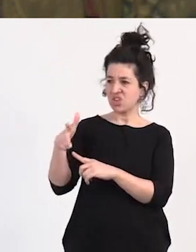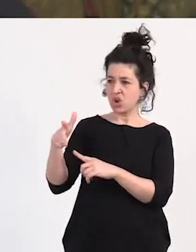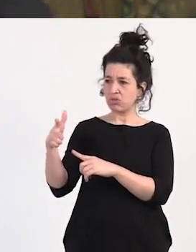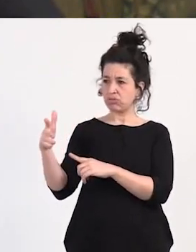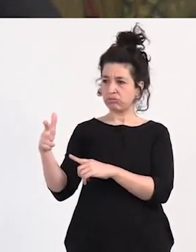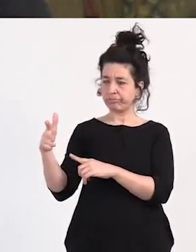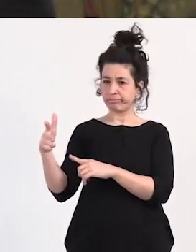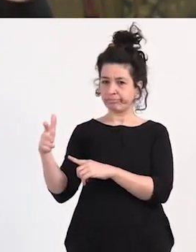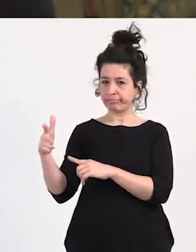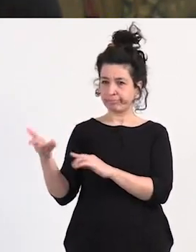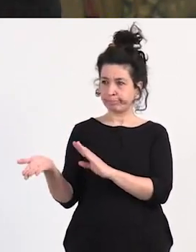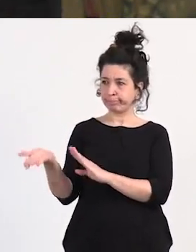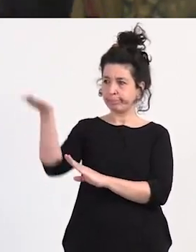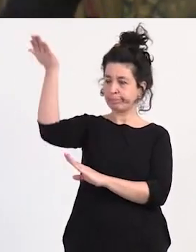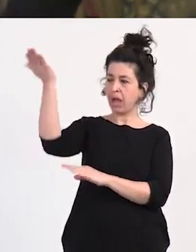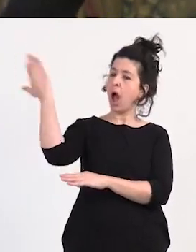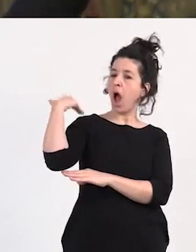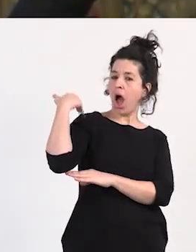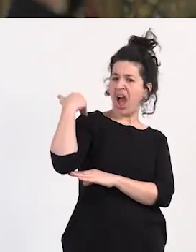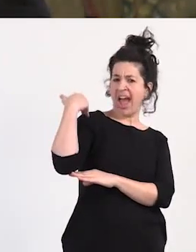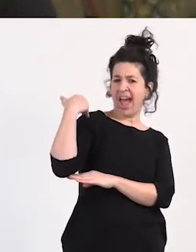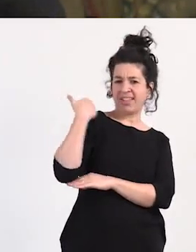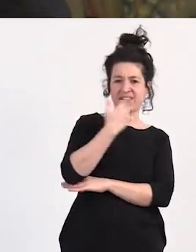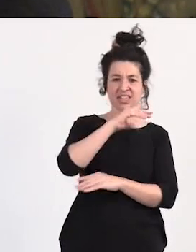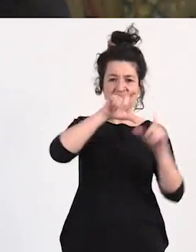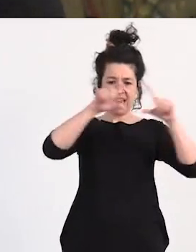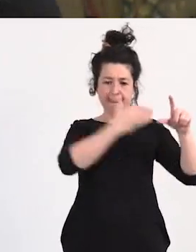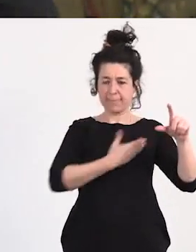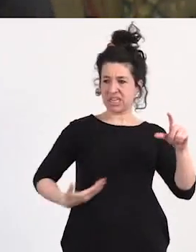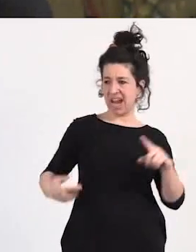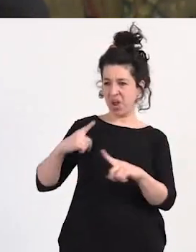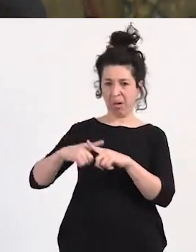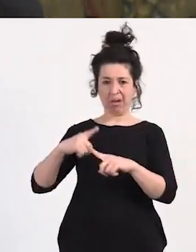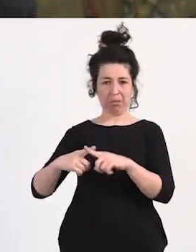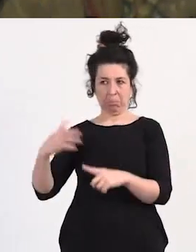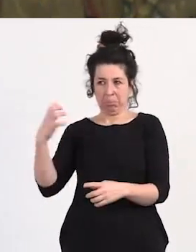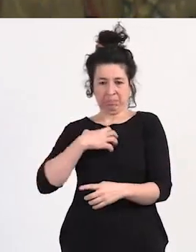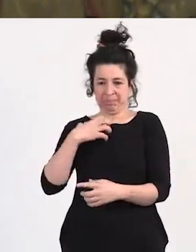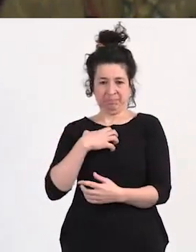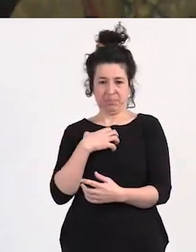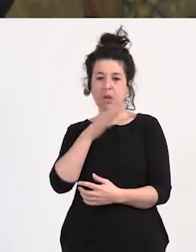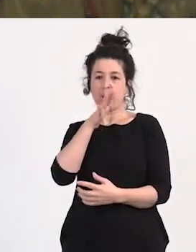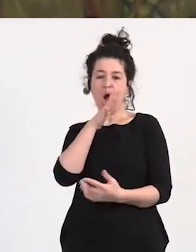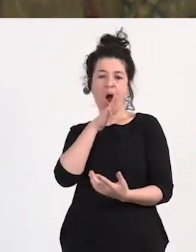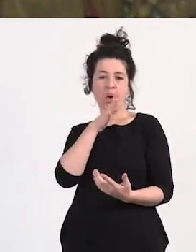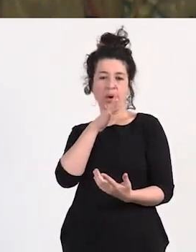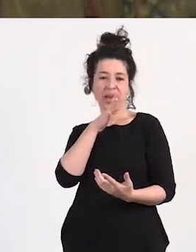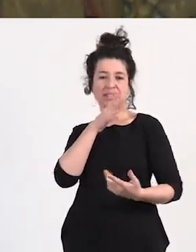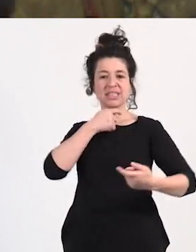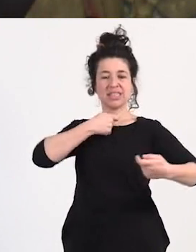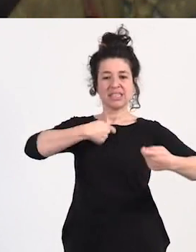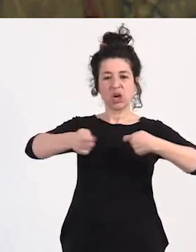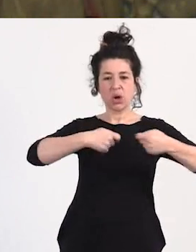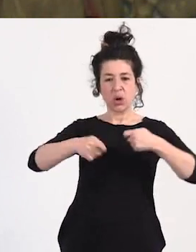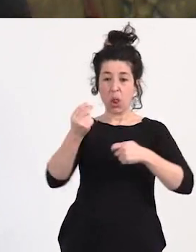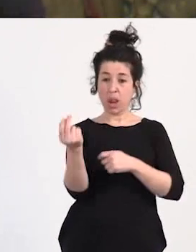pues tú ves empresarios antes no podías ser empresarios gays ahora pues está el comercio dentro